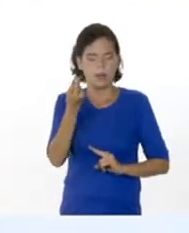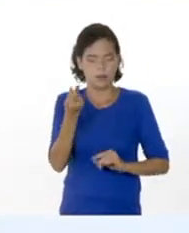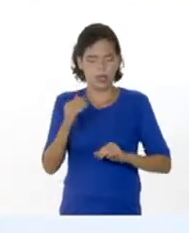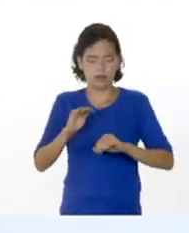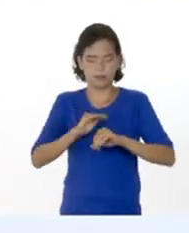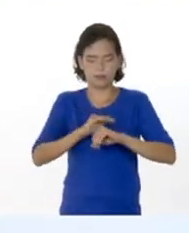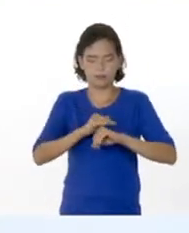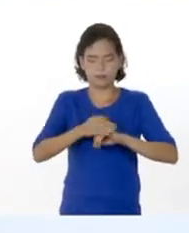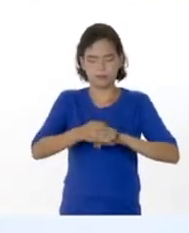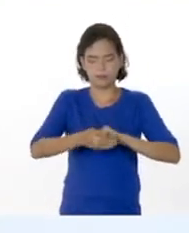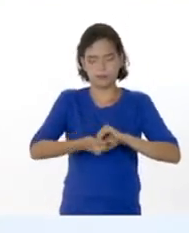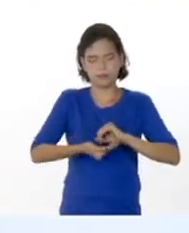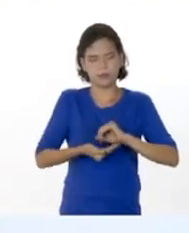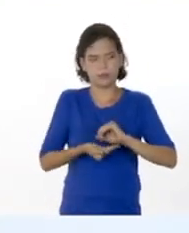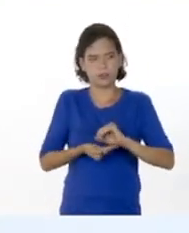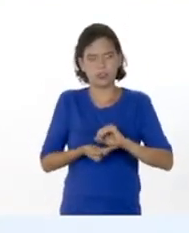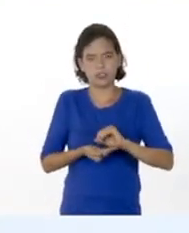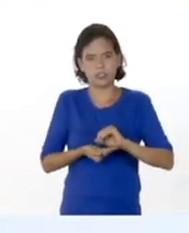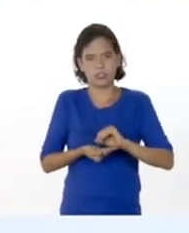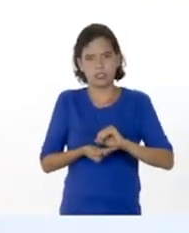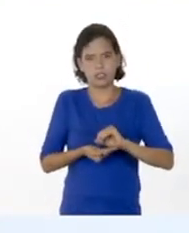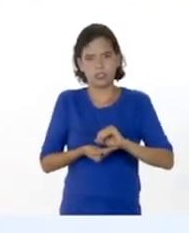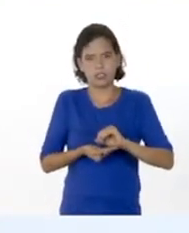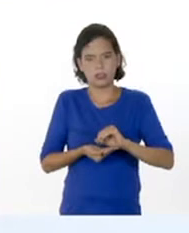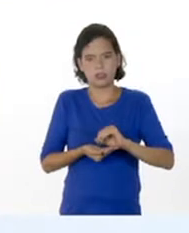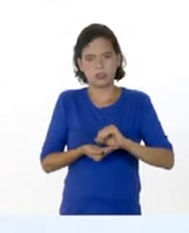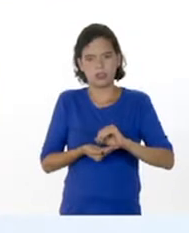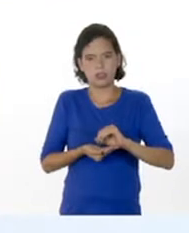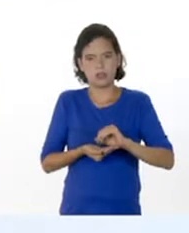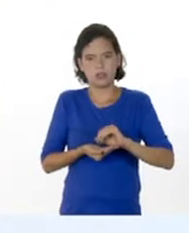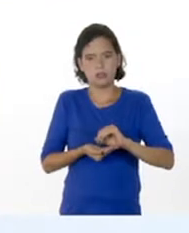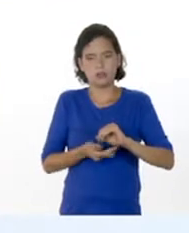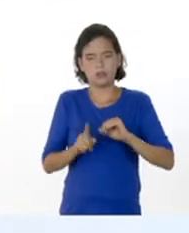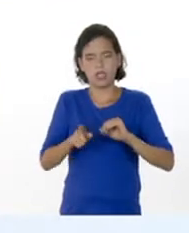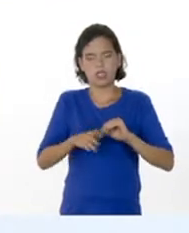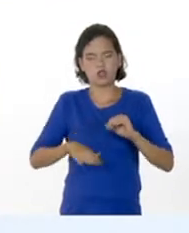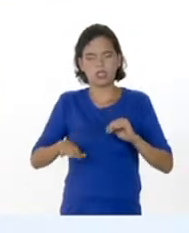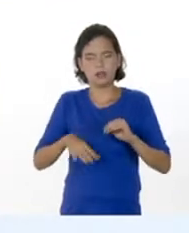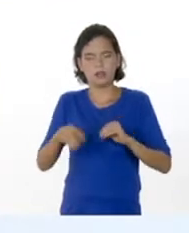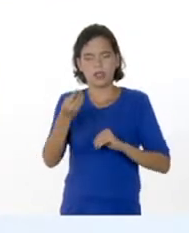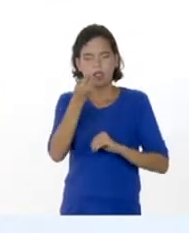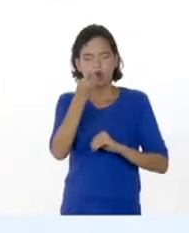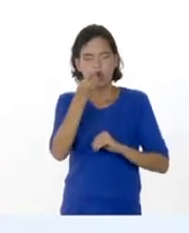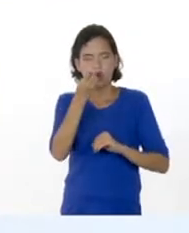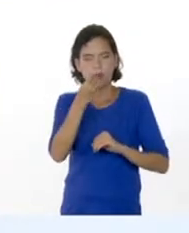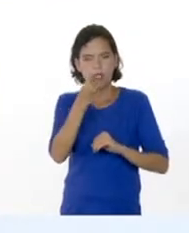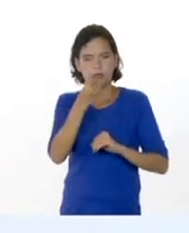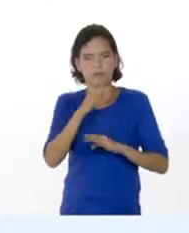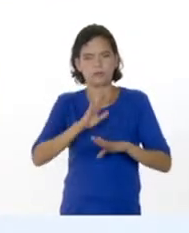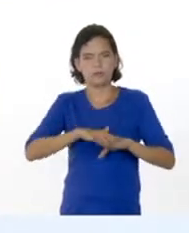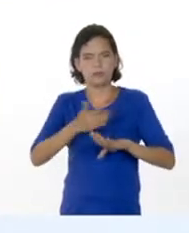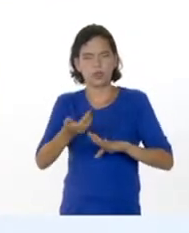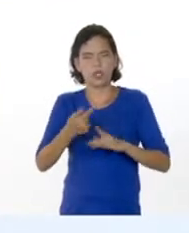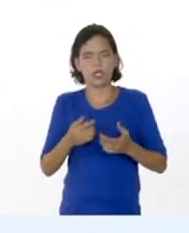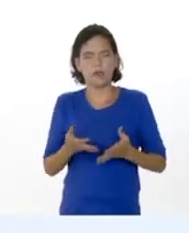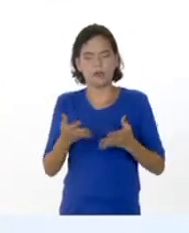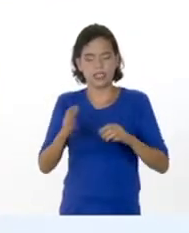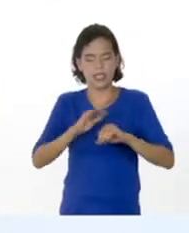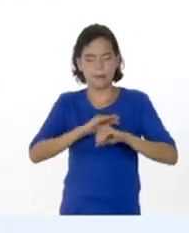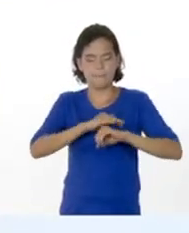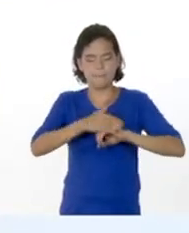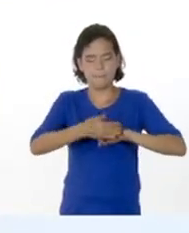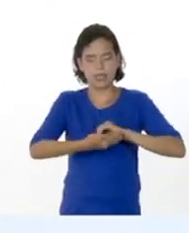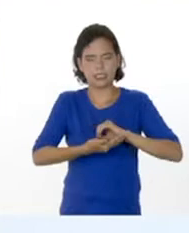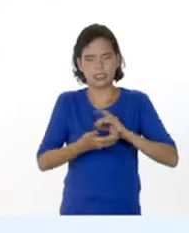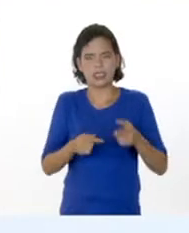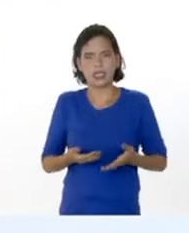placenta se va a encontrar allí en donde el bebé se va a nutrir, ¿ok? ¿Por qué? Porque esa placenta le